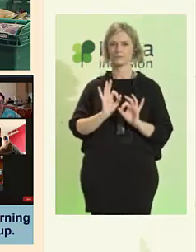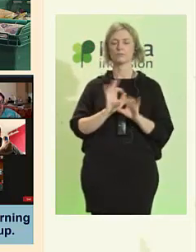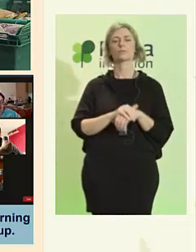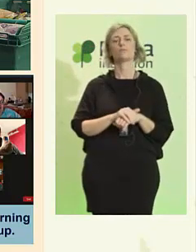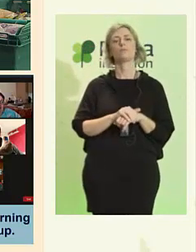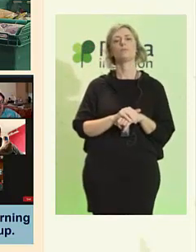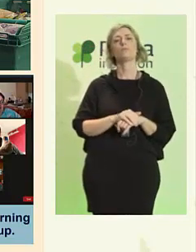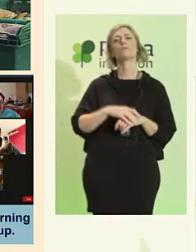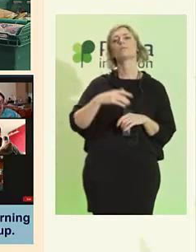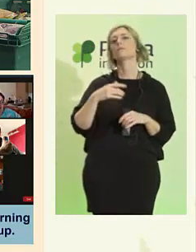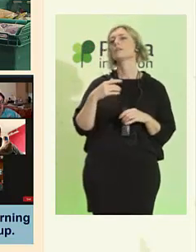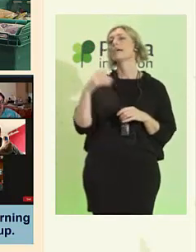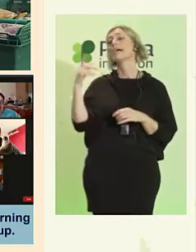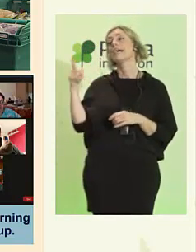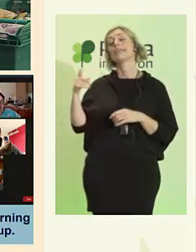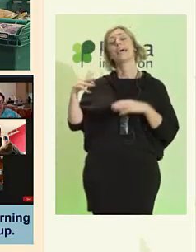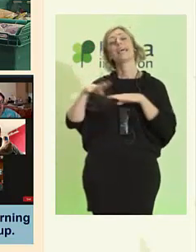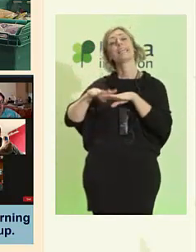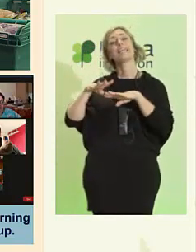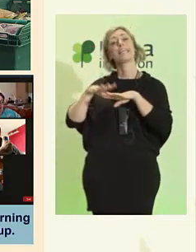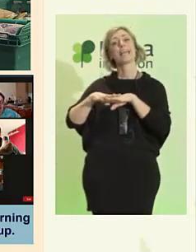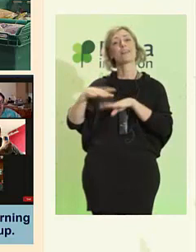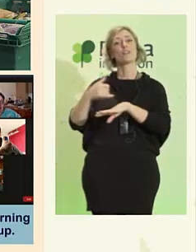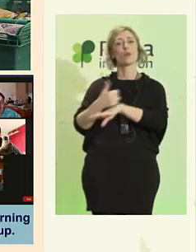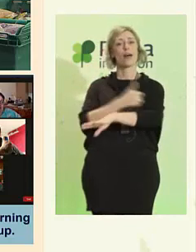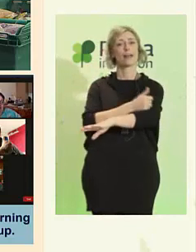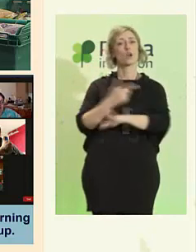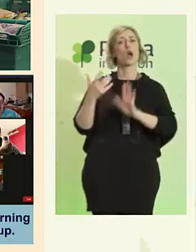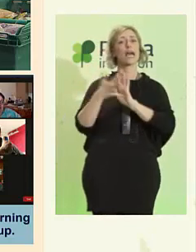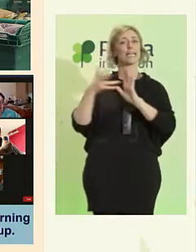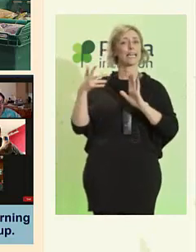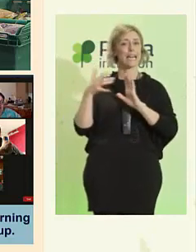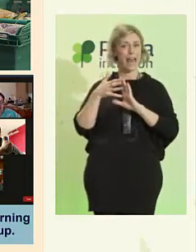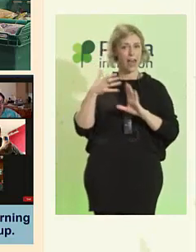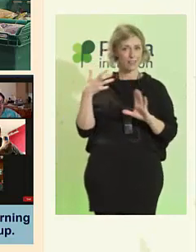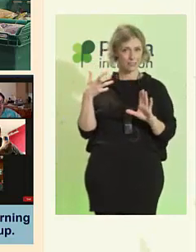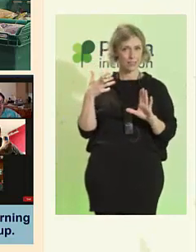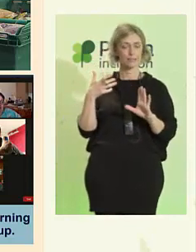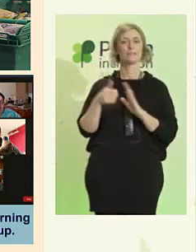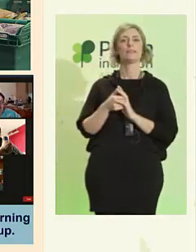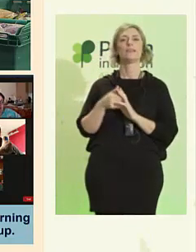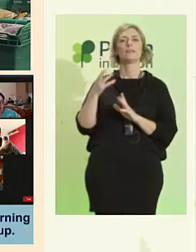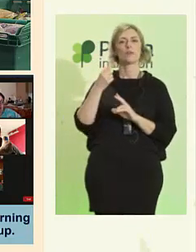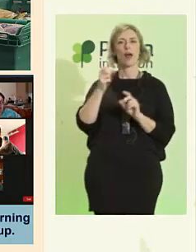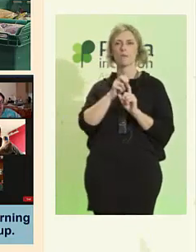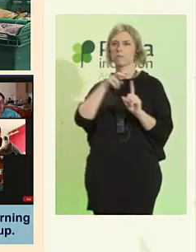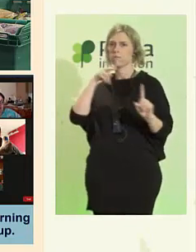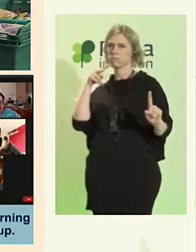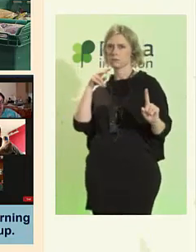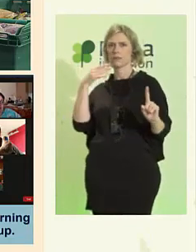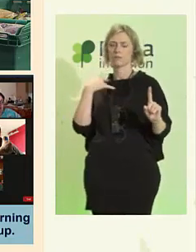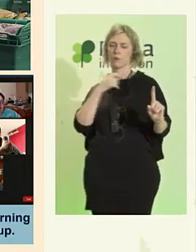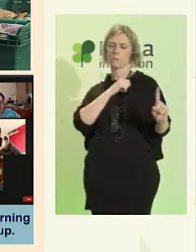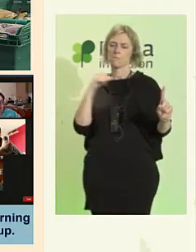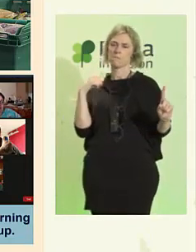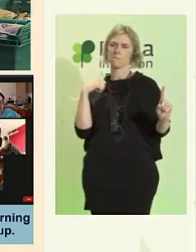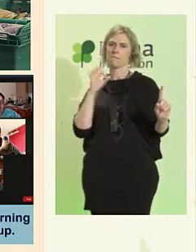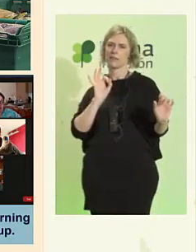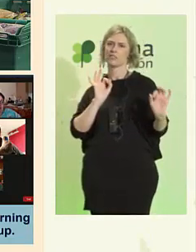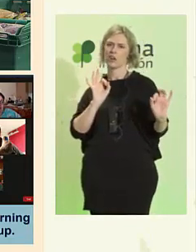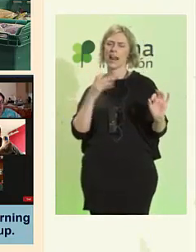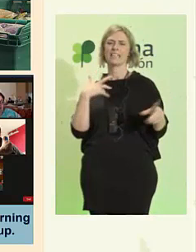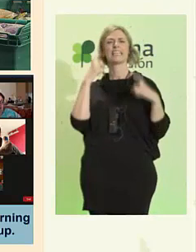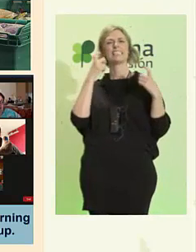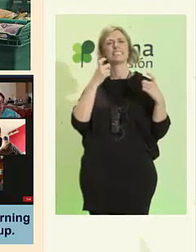ciudadanos de Irlanda. Tiene una misión bi-personal que intentando que